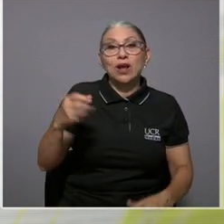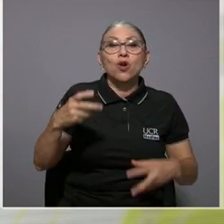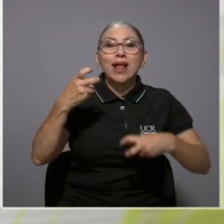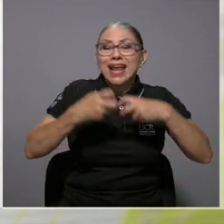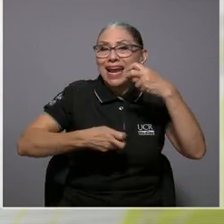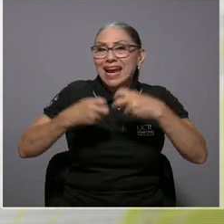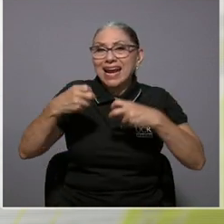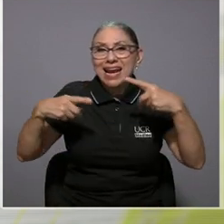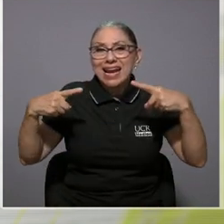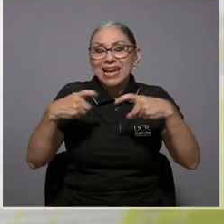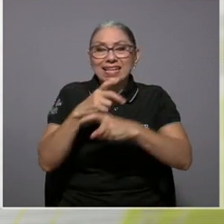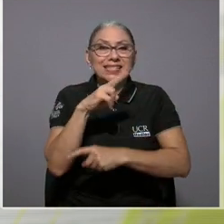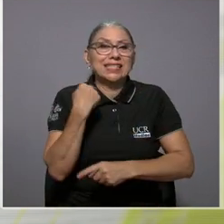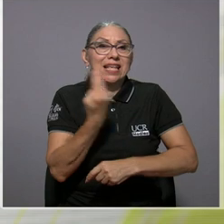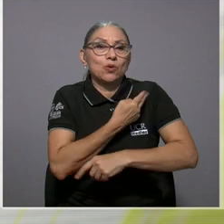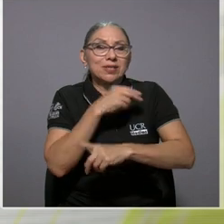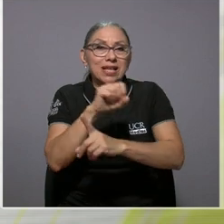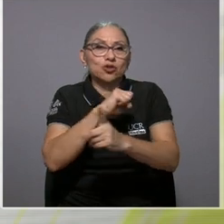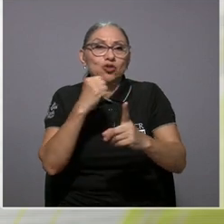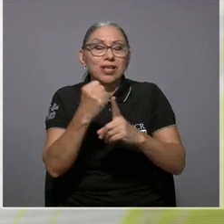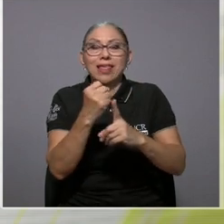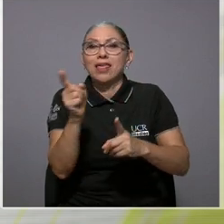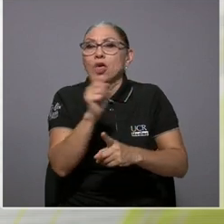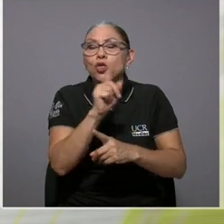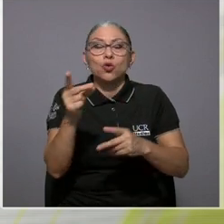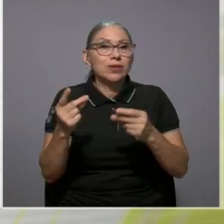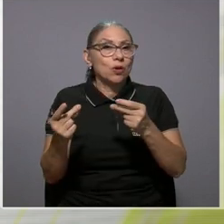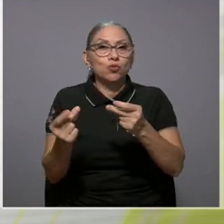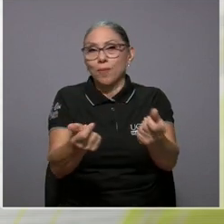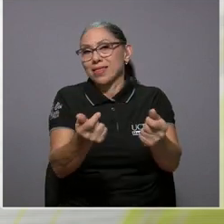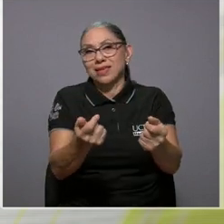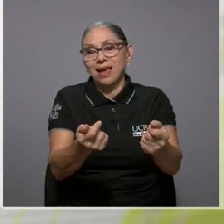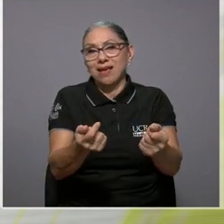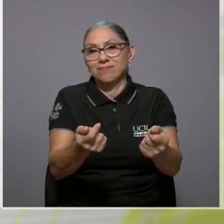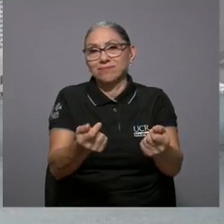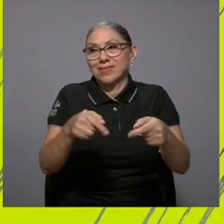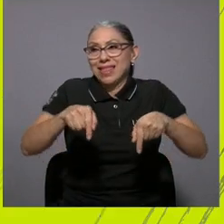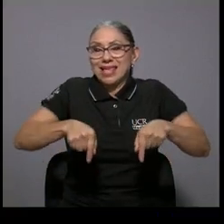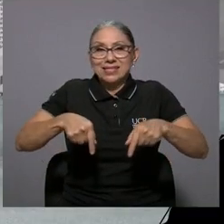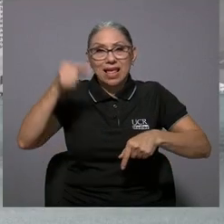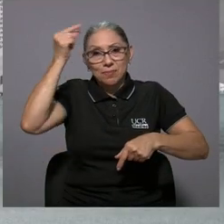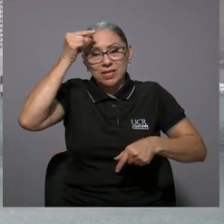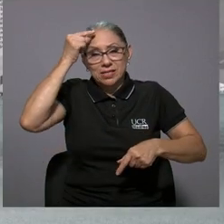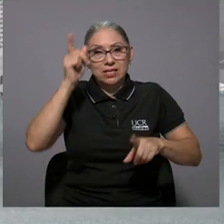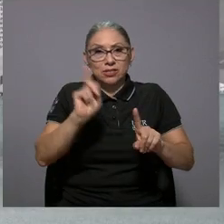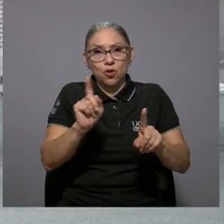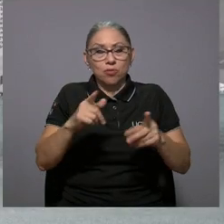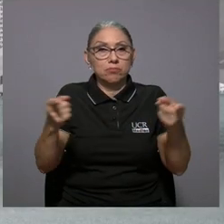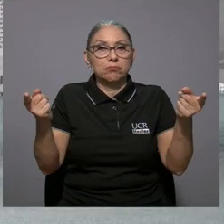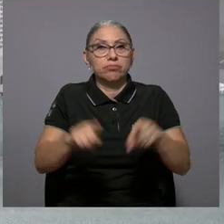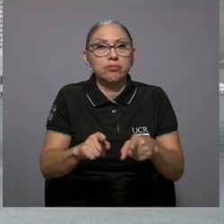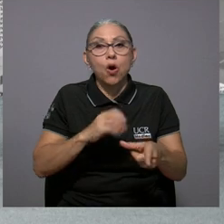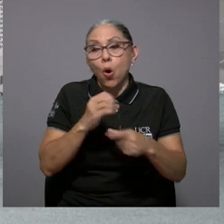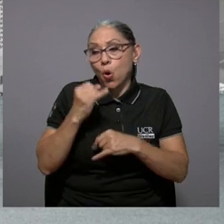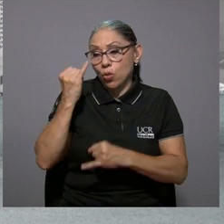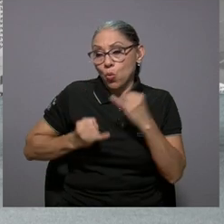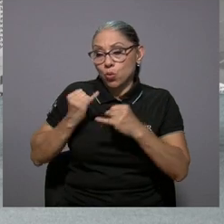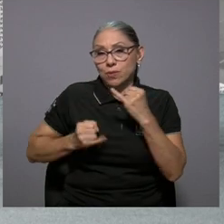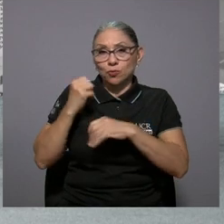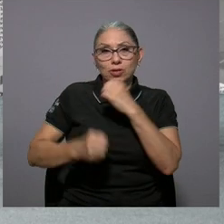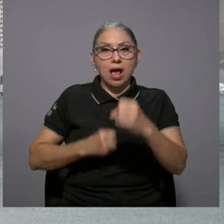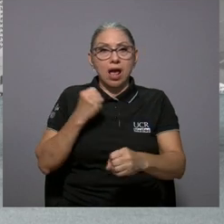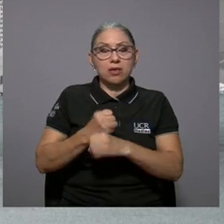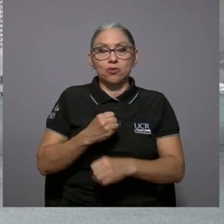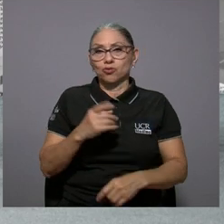crisis de nuestra sociedad en muchos sentidos no es automática de esta administración o